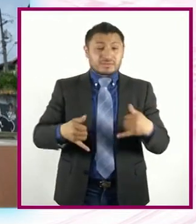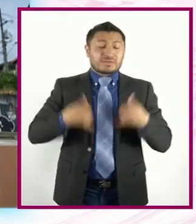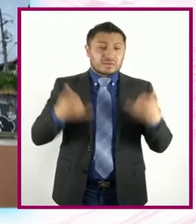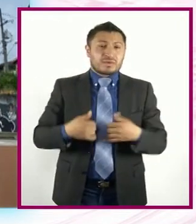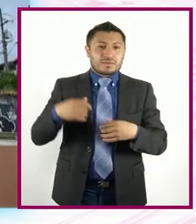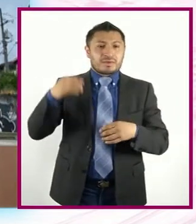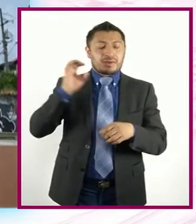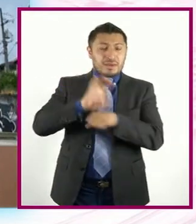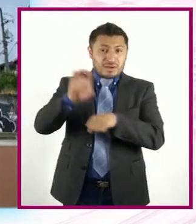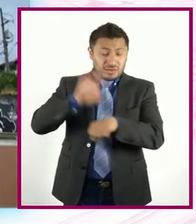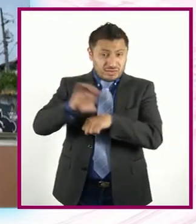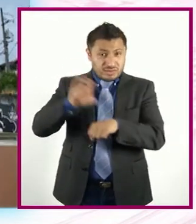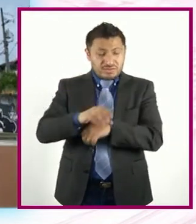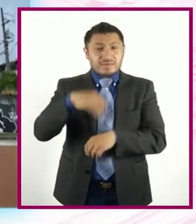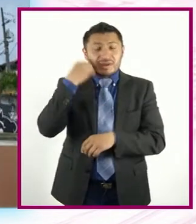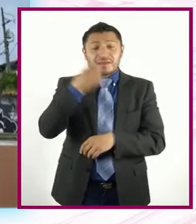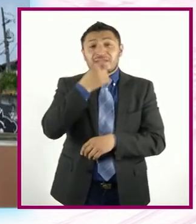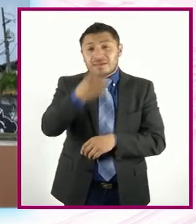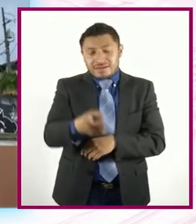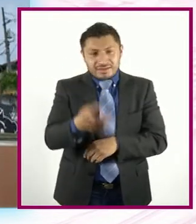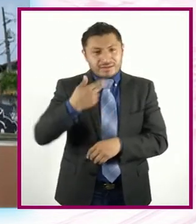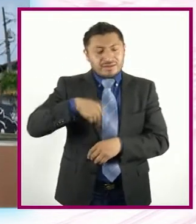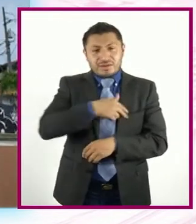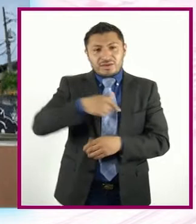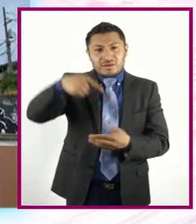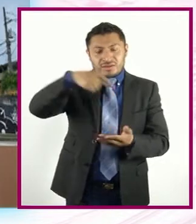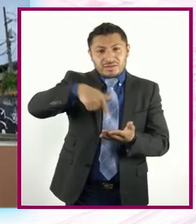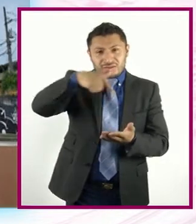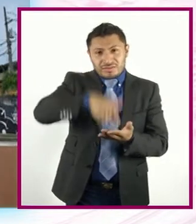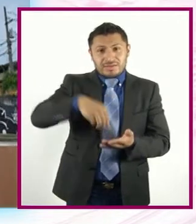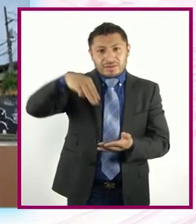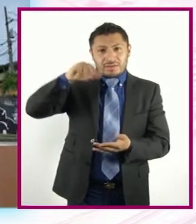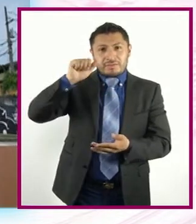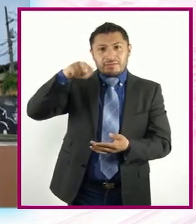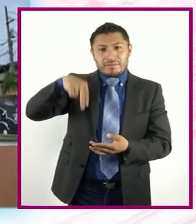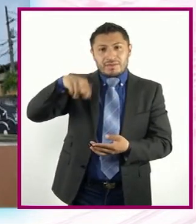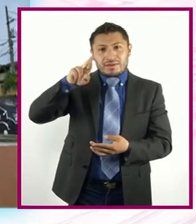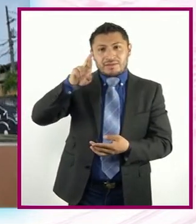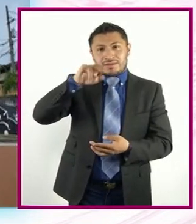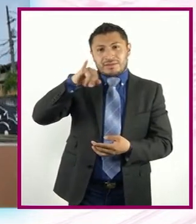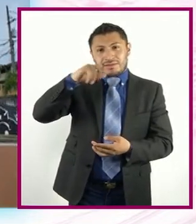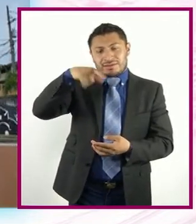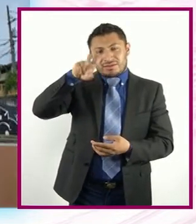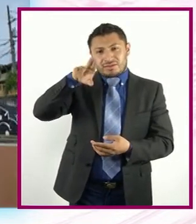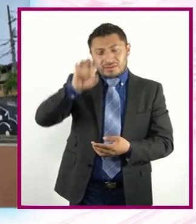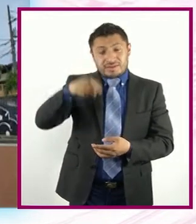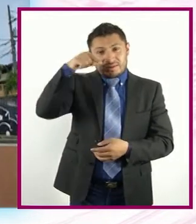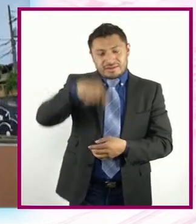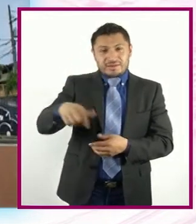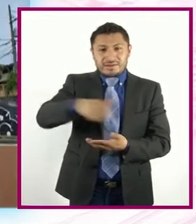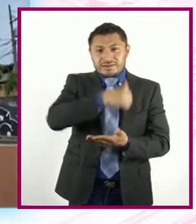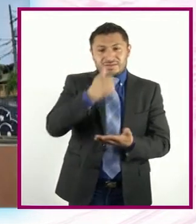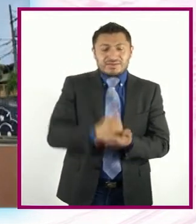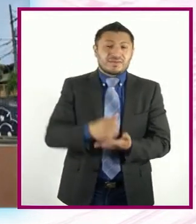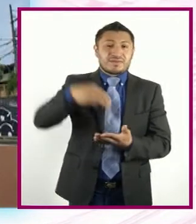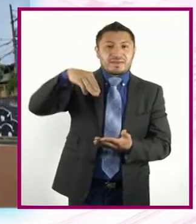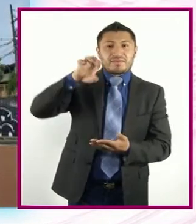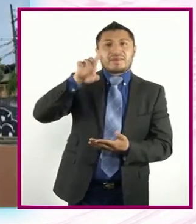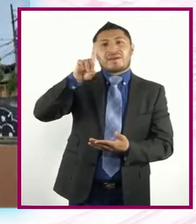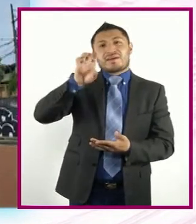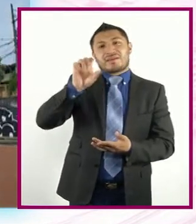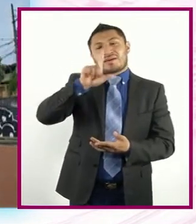Quiero contarles Que estamos ubicados En Manrique Manrique es un barrio De aquí De la ciudad De Medellín Y también Es una comuna